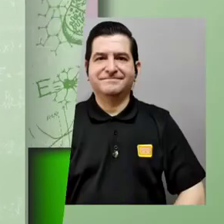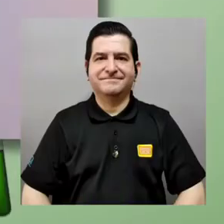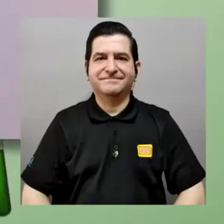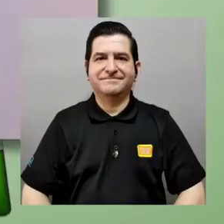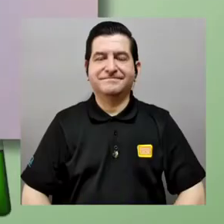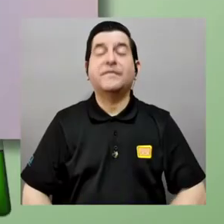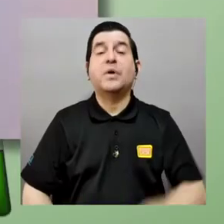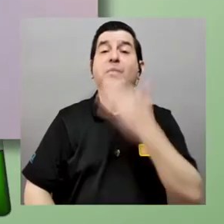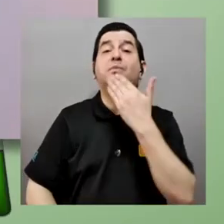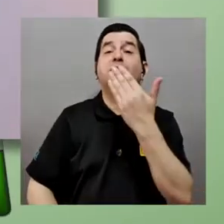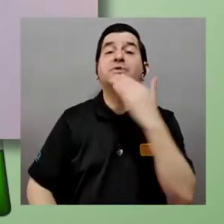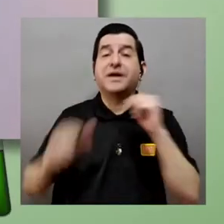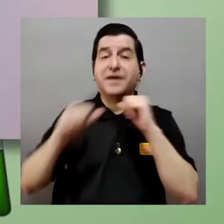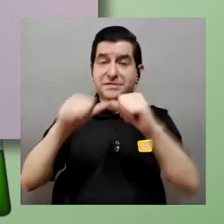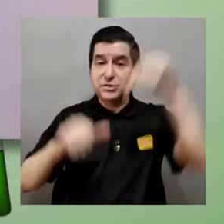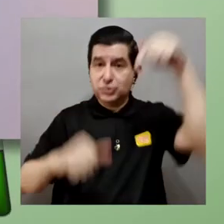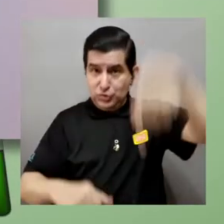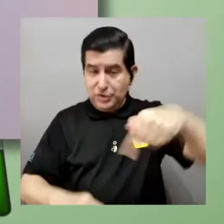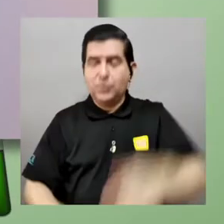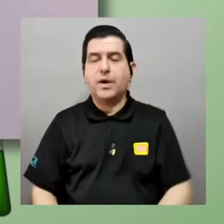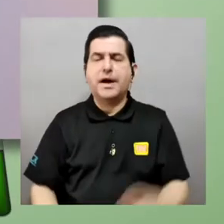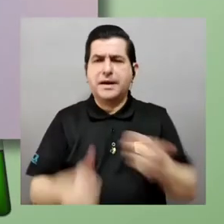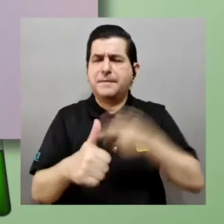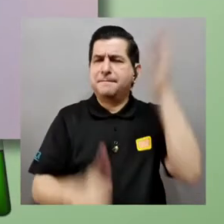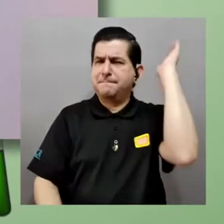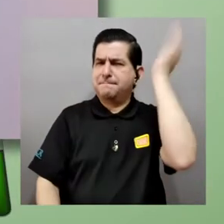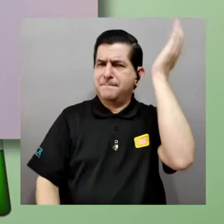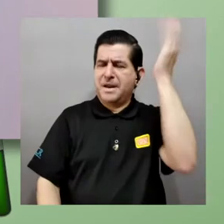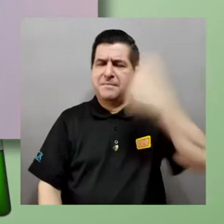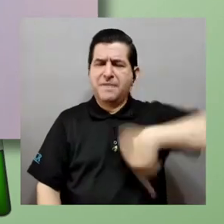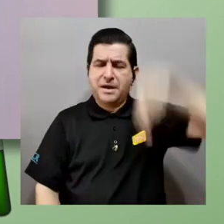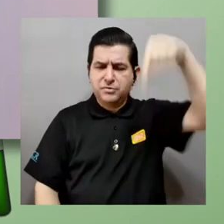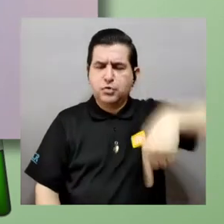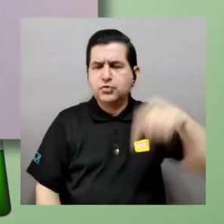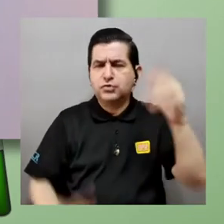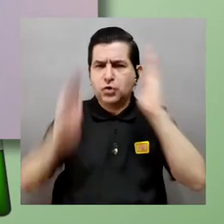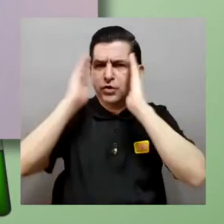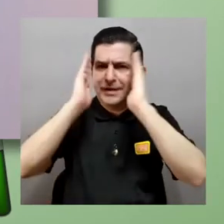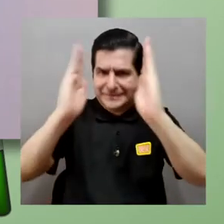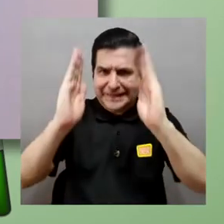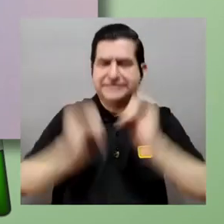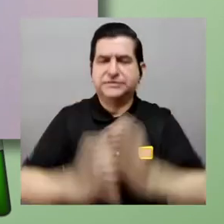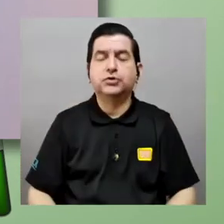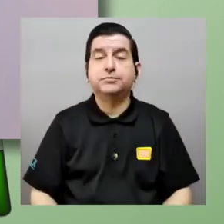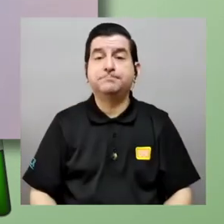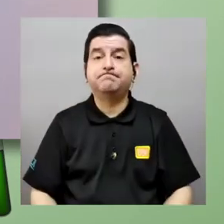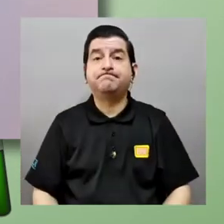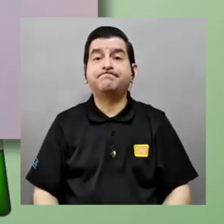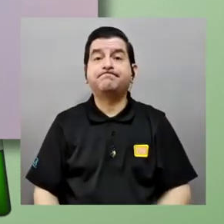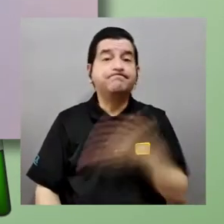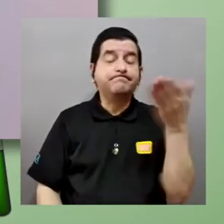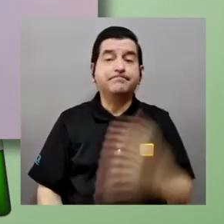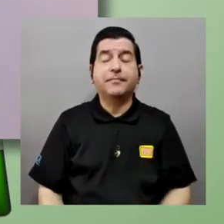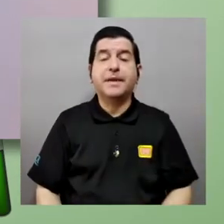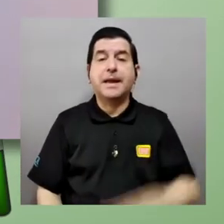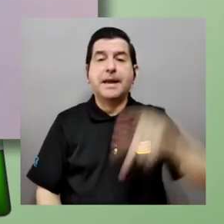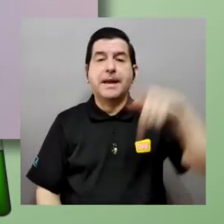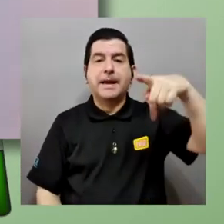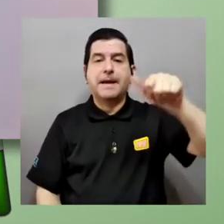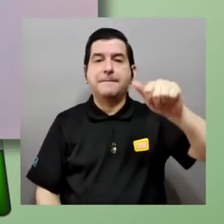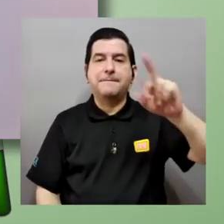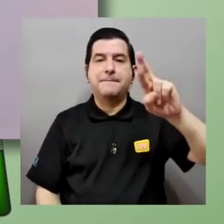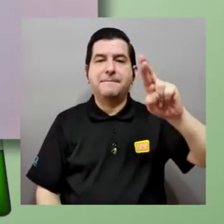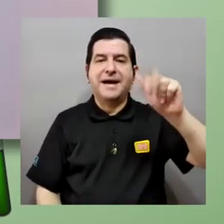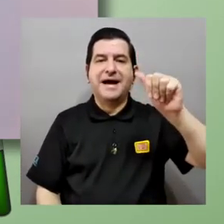continuamos gracias por continuar con nosotros la primera exposición que vamos a escuchar hoy es justamente sobre el